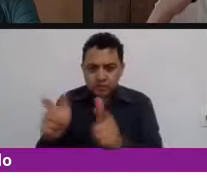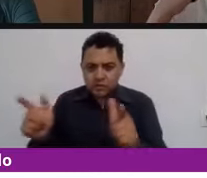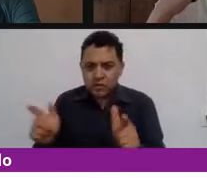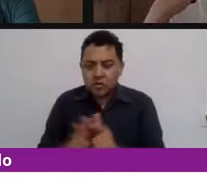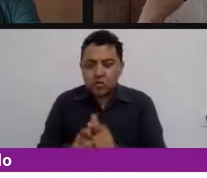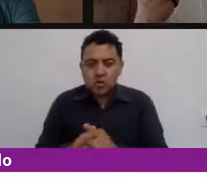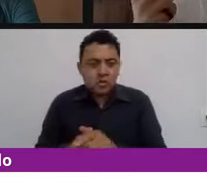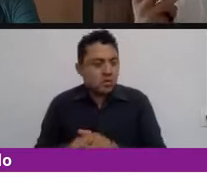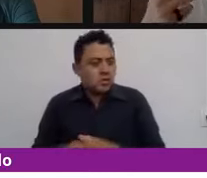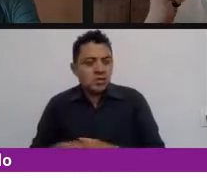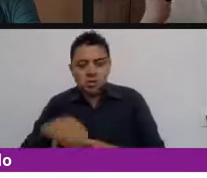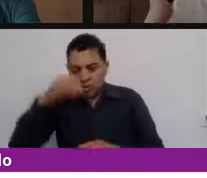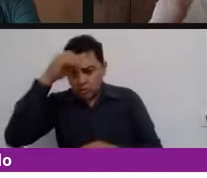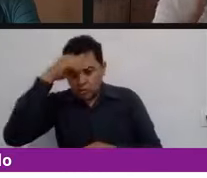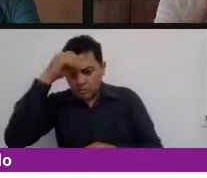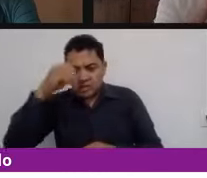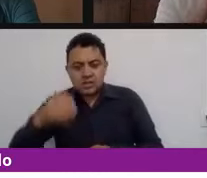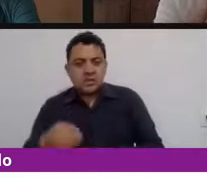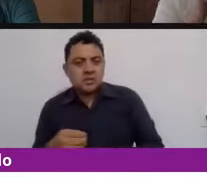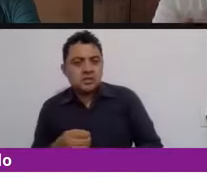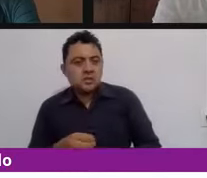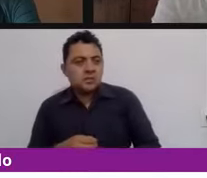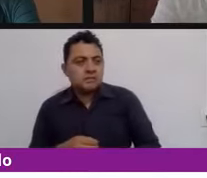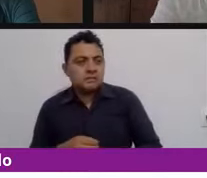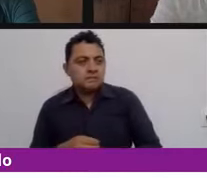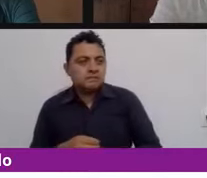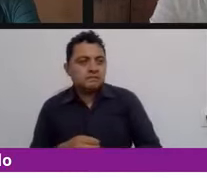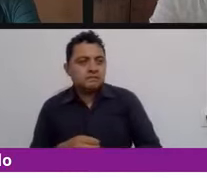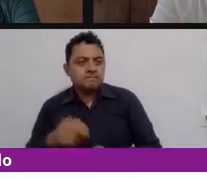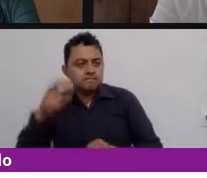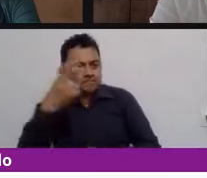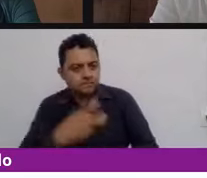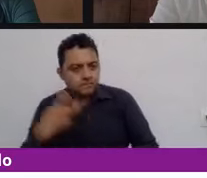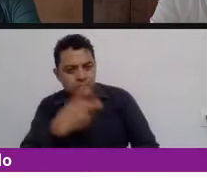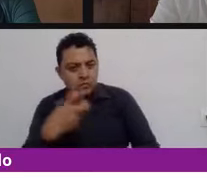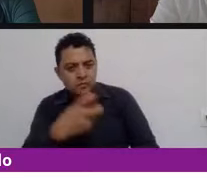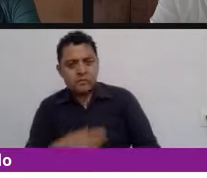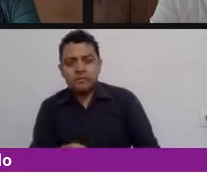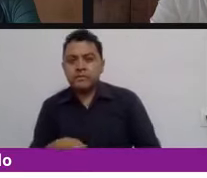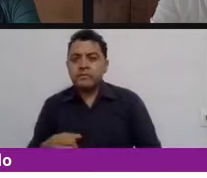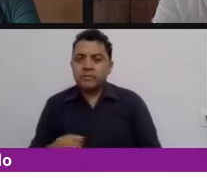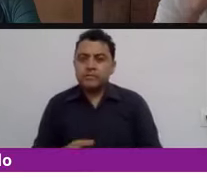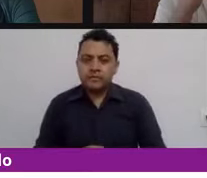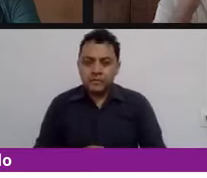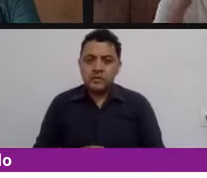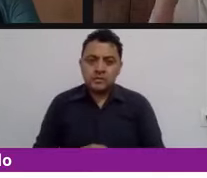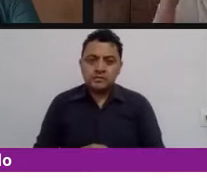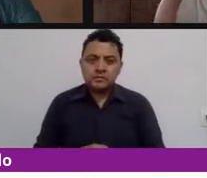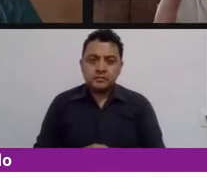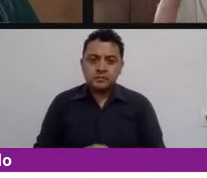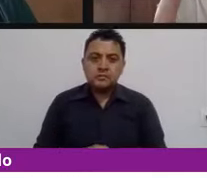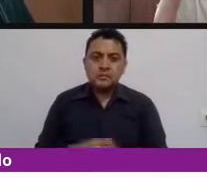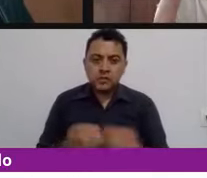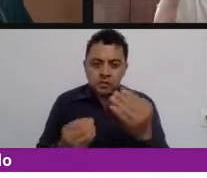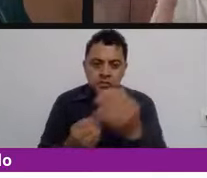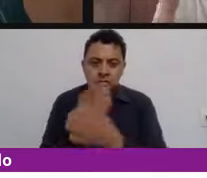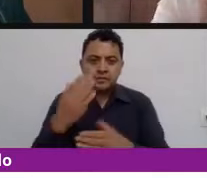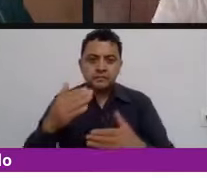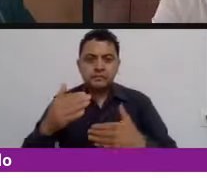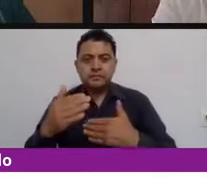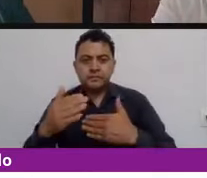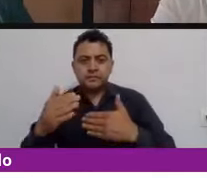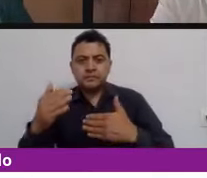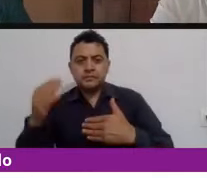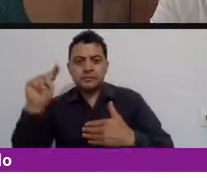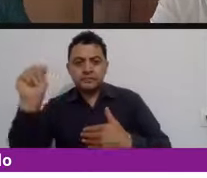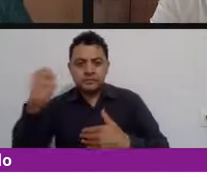diferente entonces que ayuda pues como te decía las las nuevas tecnologías las tecnologías exponenciales en este caso pues lo